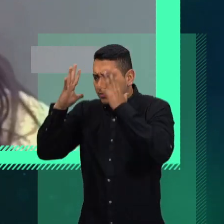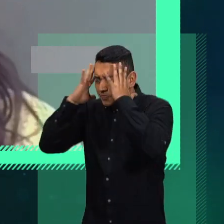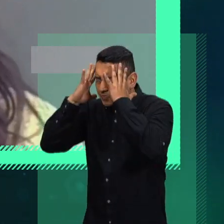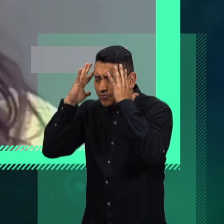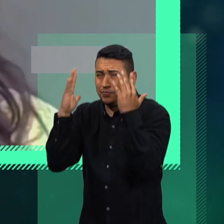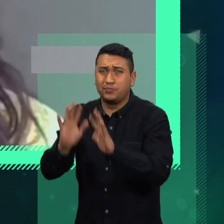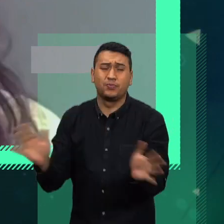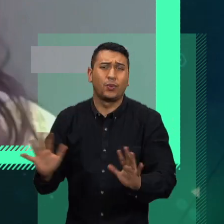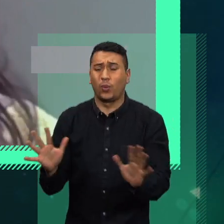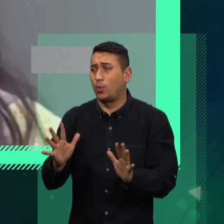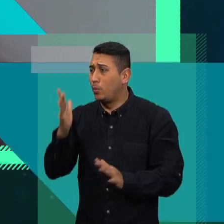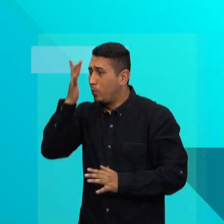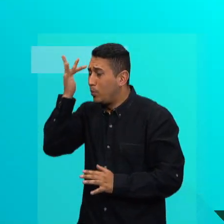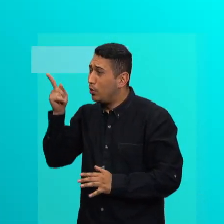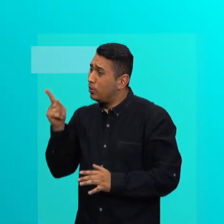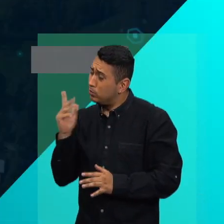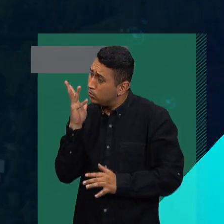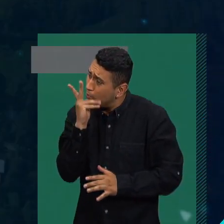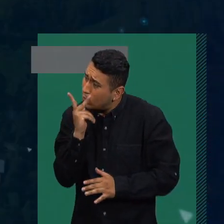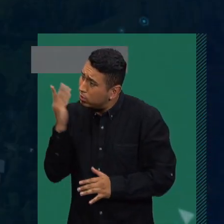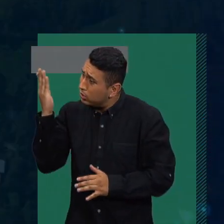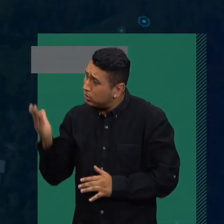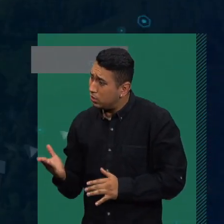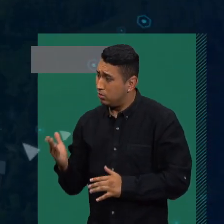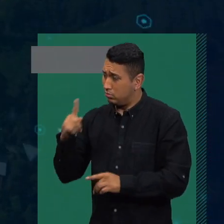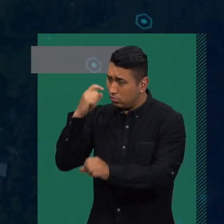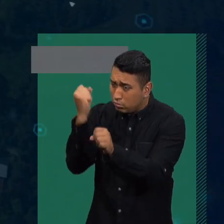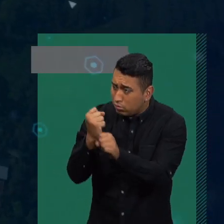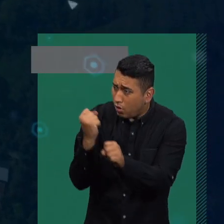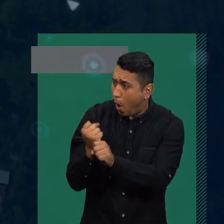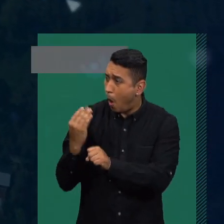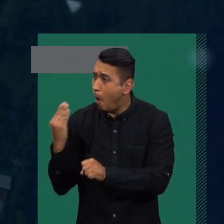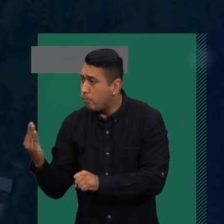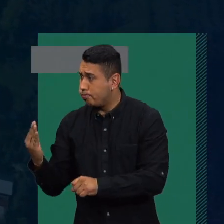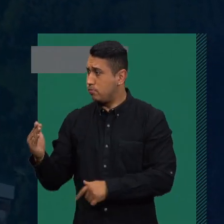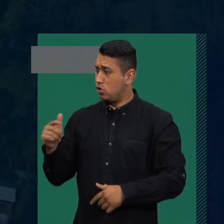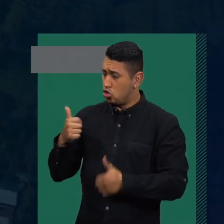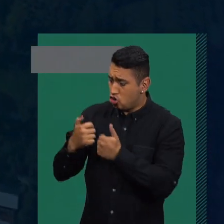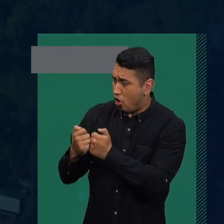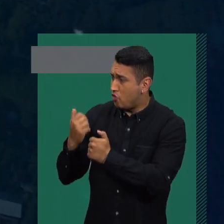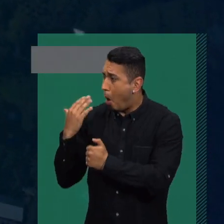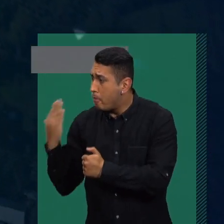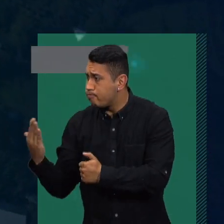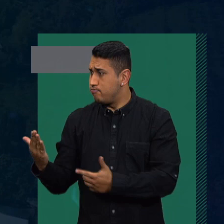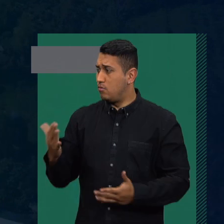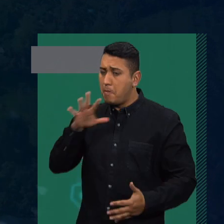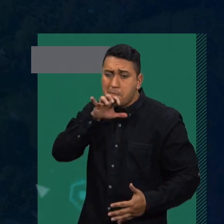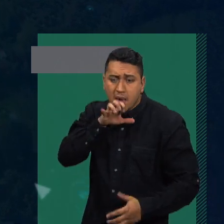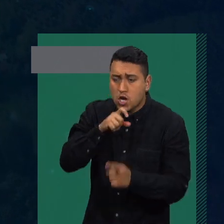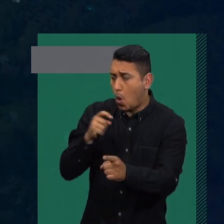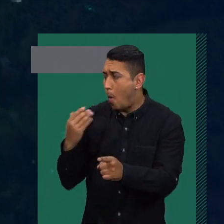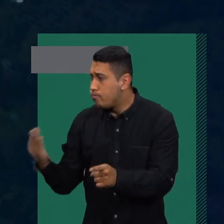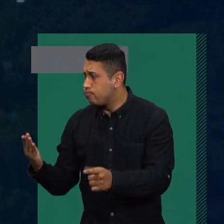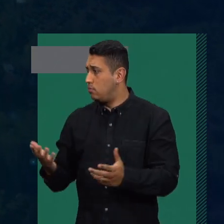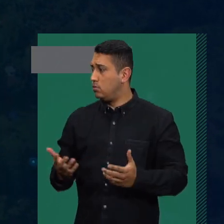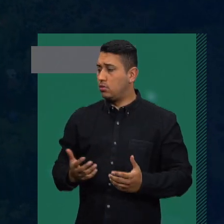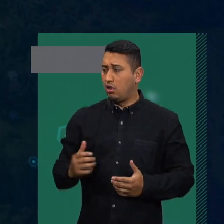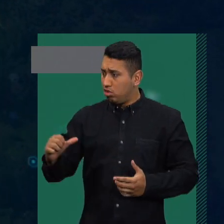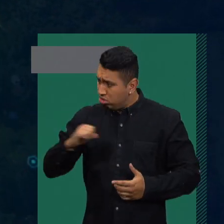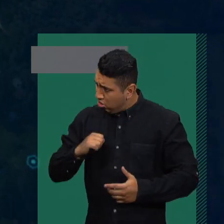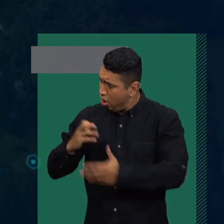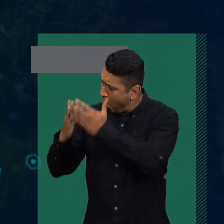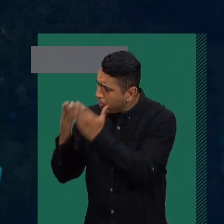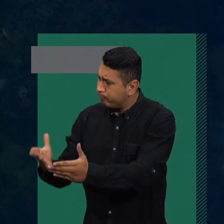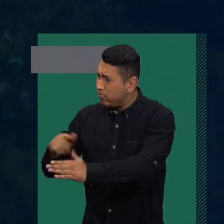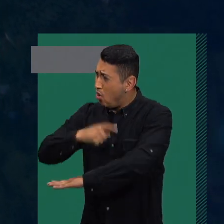de para atrás y me decía, ¿pero por qué? Si es que tú eres linda, tienes trabajo, tienes novio, tienes mascota, tienes, tienes, tienes, tienes, tienes. Y pues